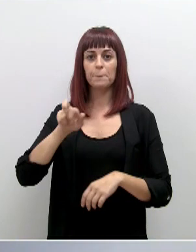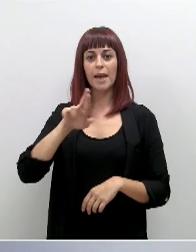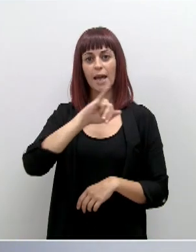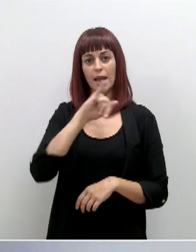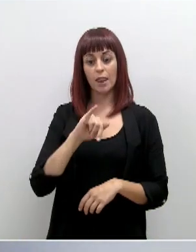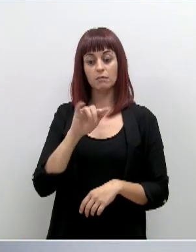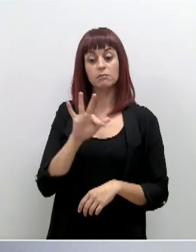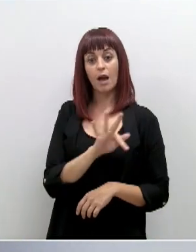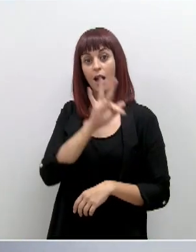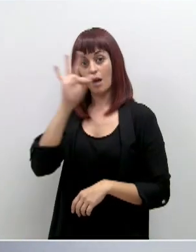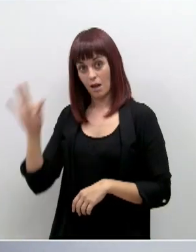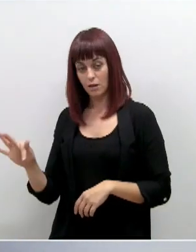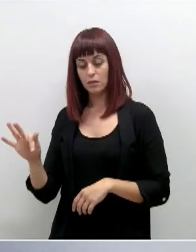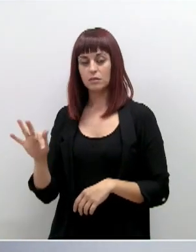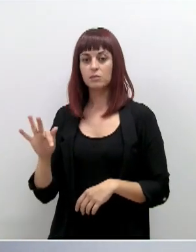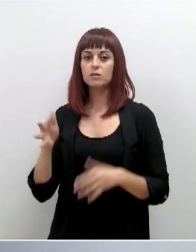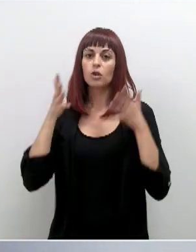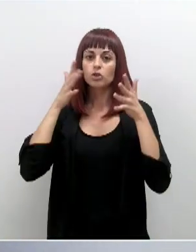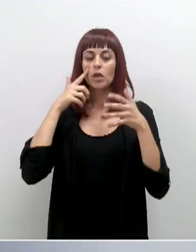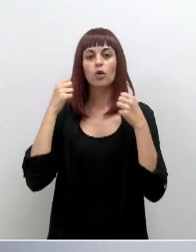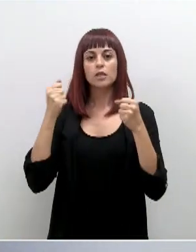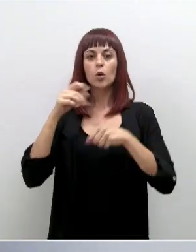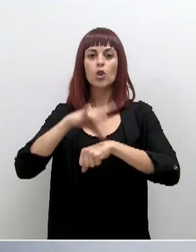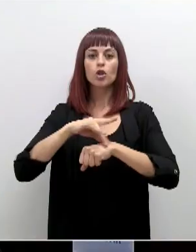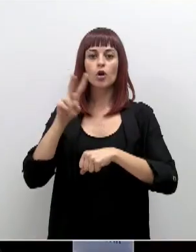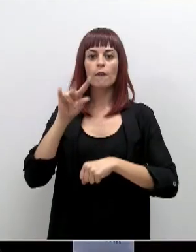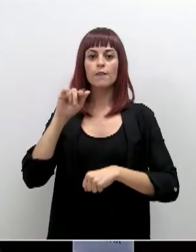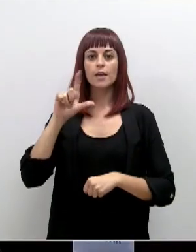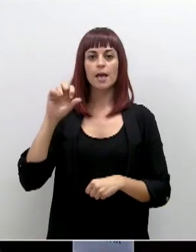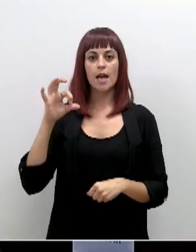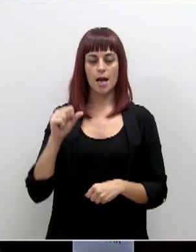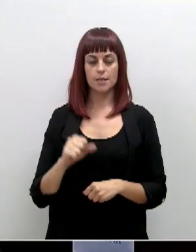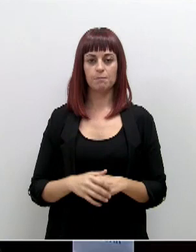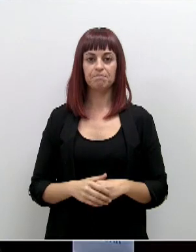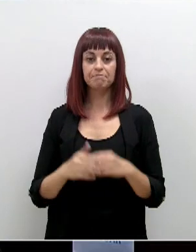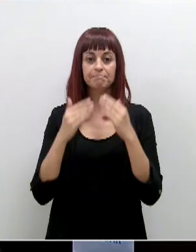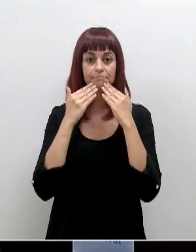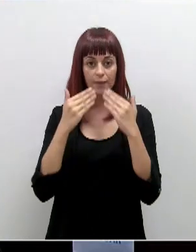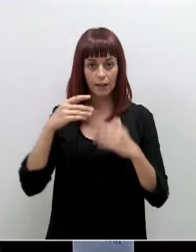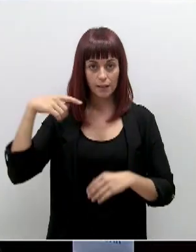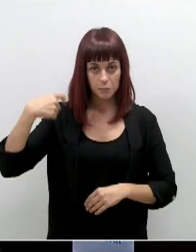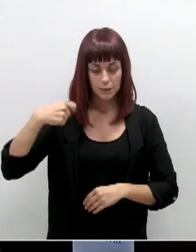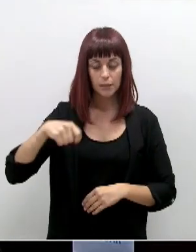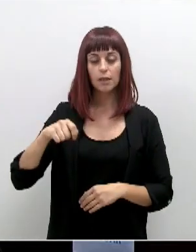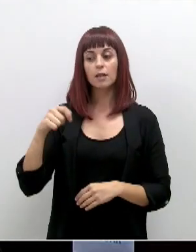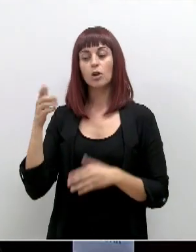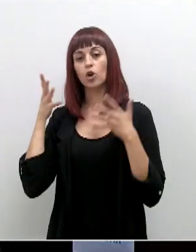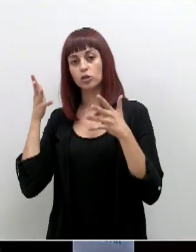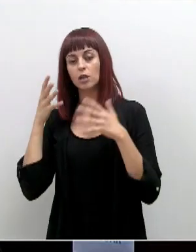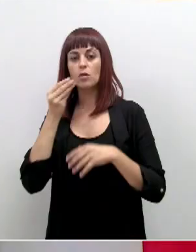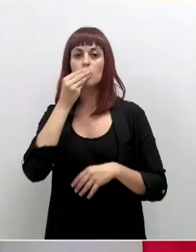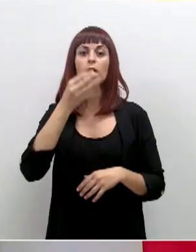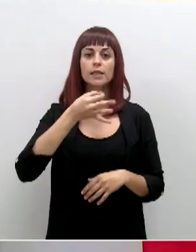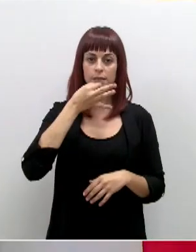y a continuación tomará la palabra el consejero de Salud, el doctor Villegas. Gracias, presidente, consejero. Buenas